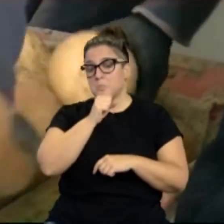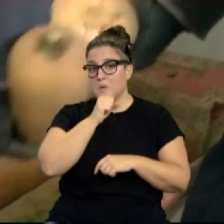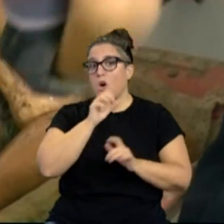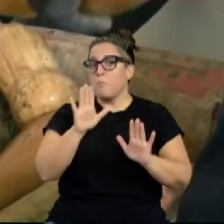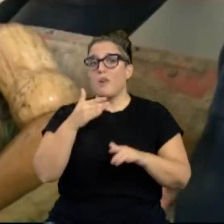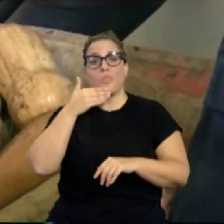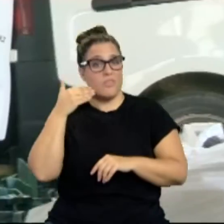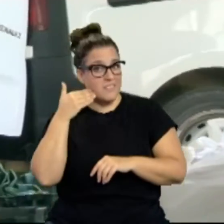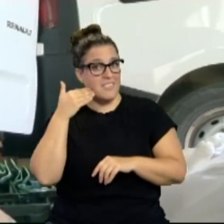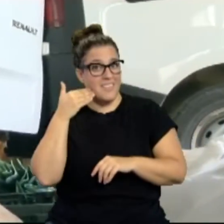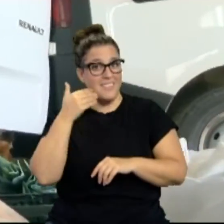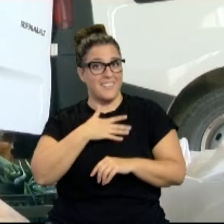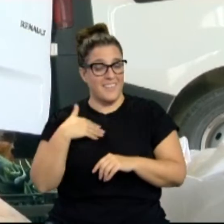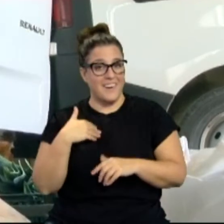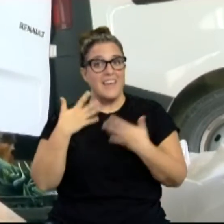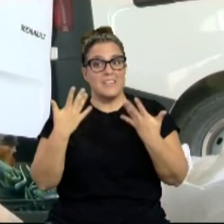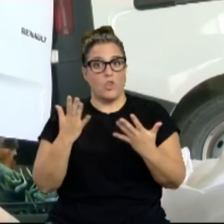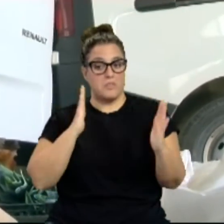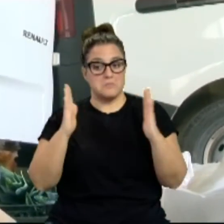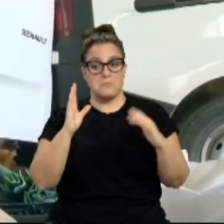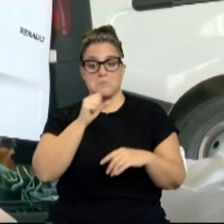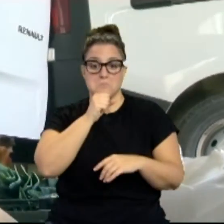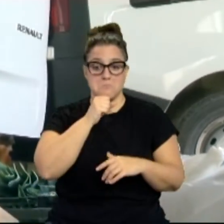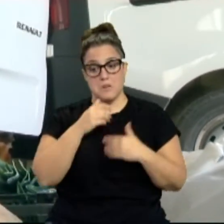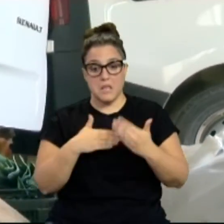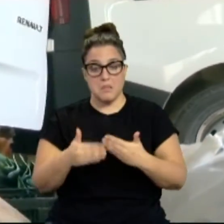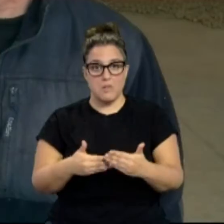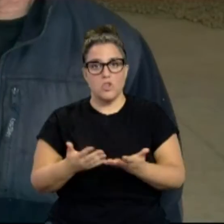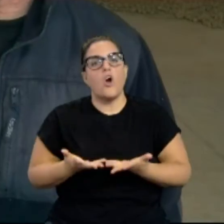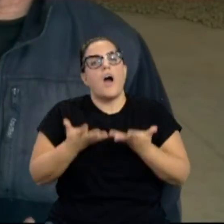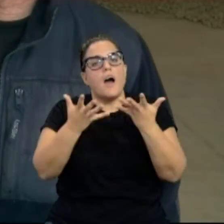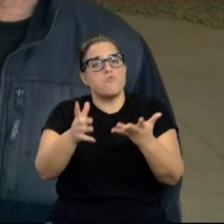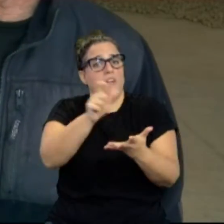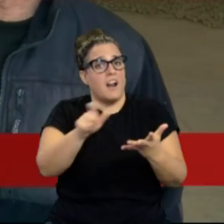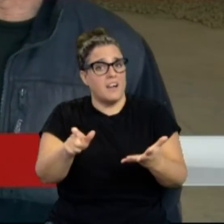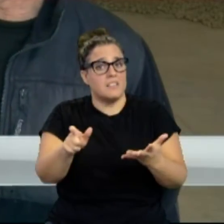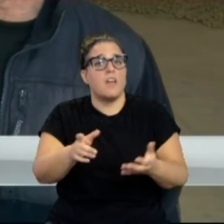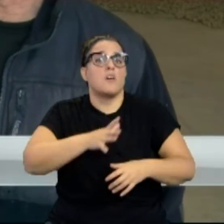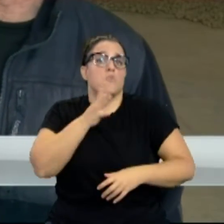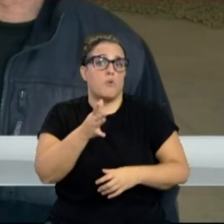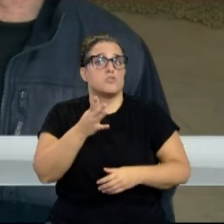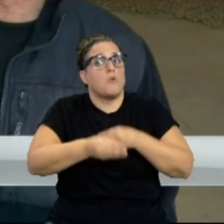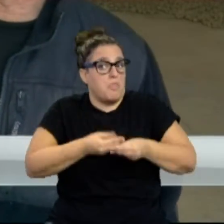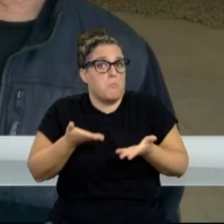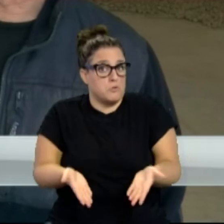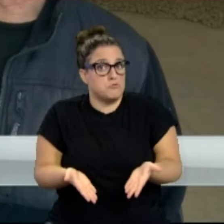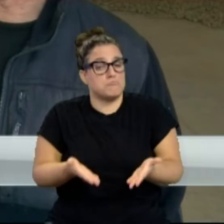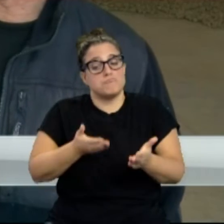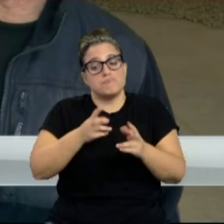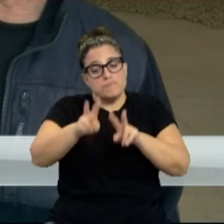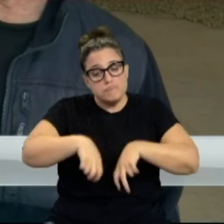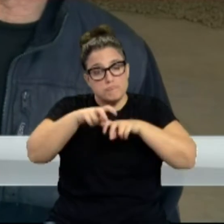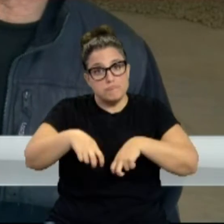dignidad, dentro del envejecimiento ayudar a la gente y ahí estamos, nos dedicamos a cultivar